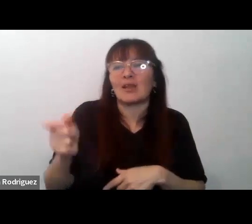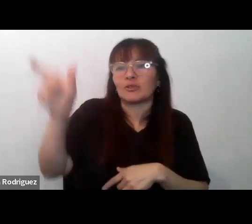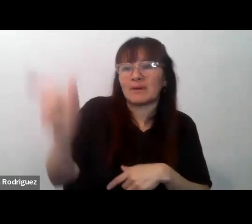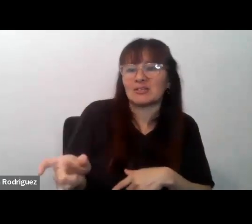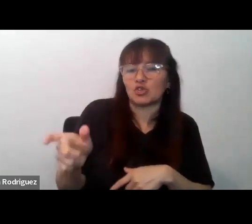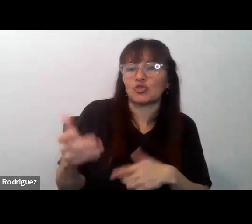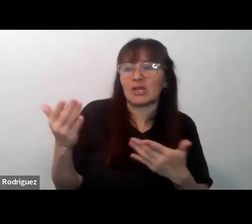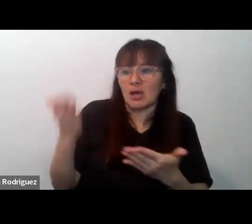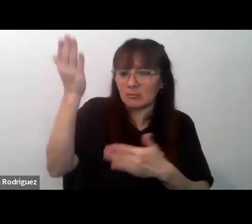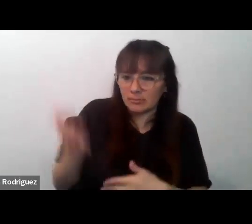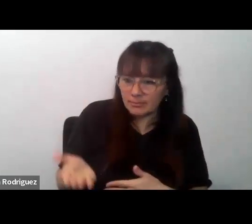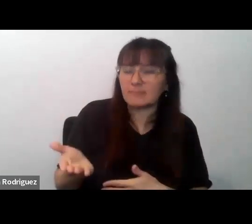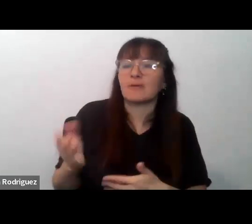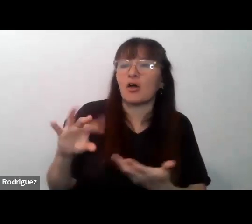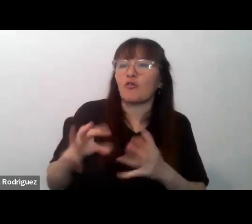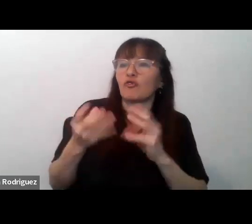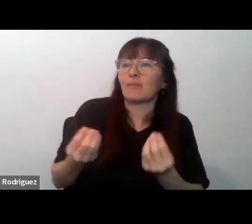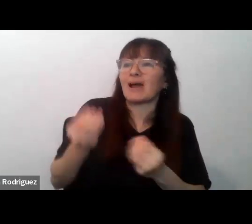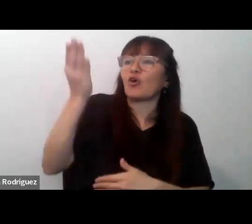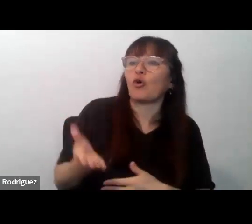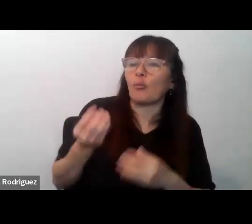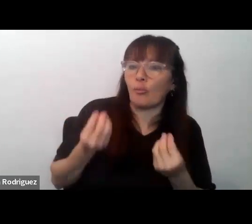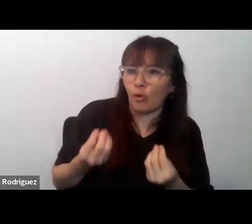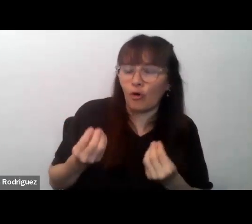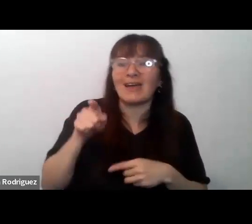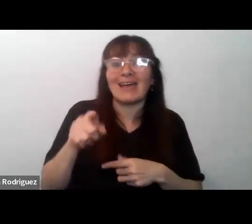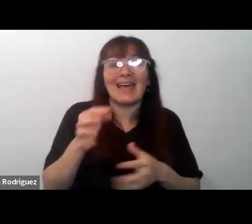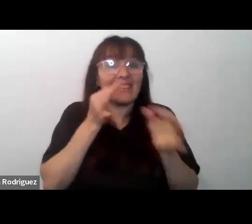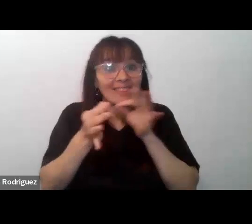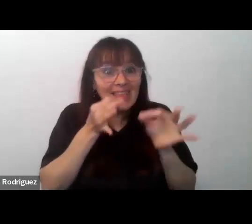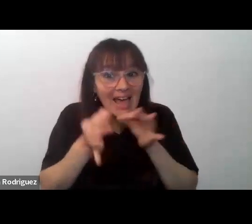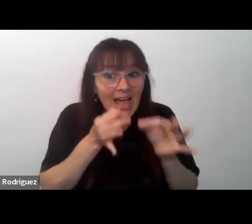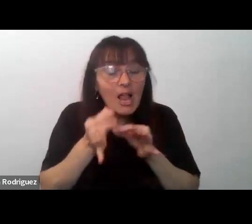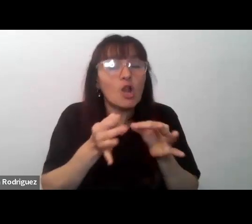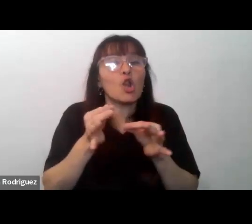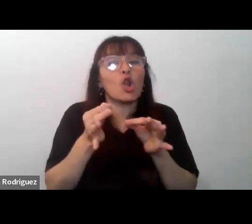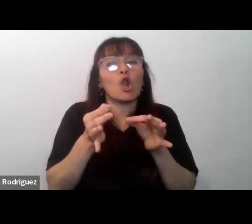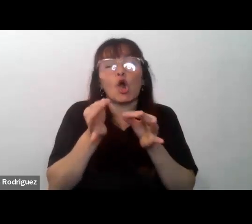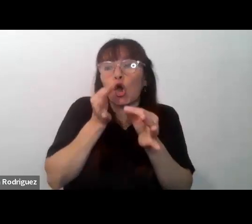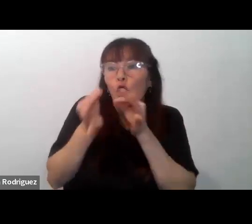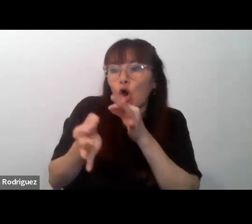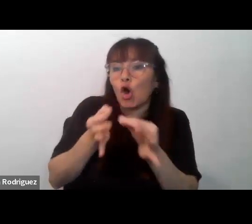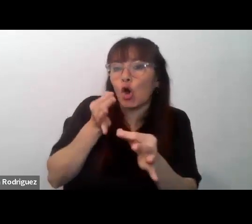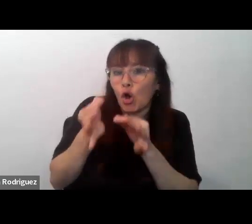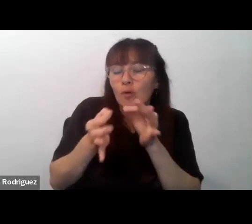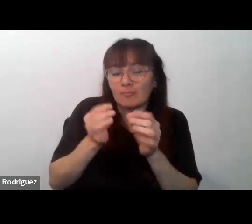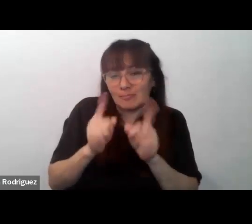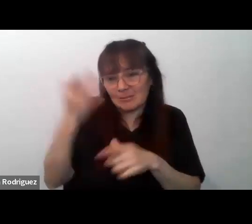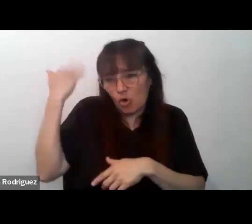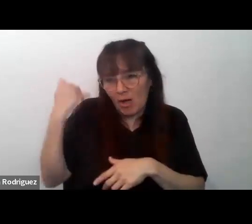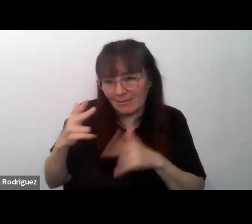en presencia como se define en sí mismo y el diálogo provoca como decida Germán